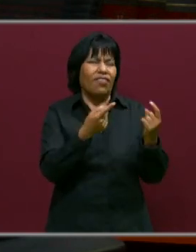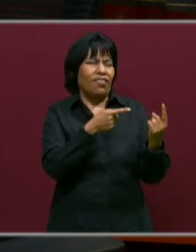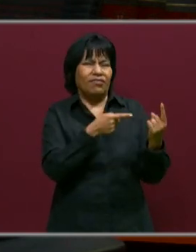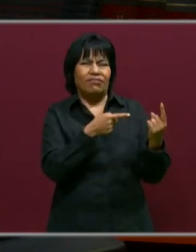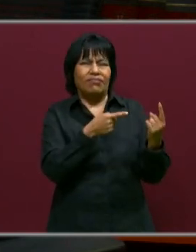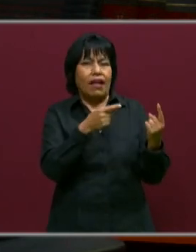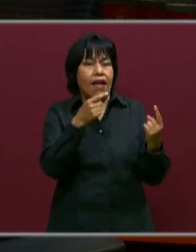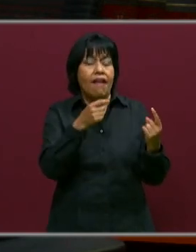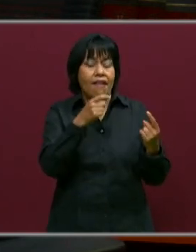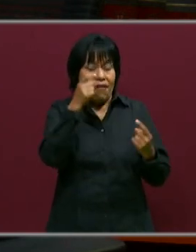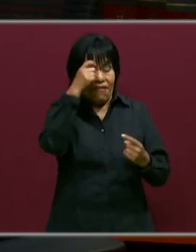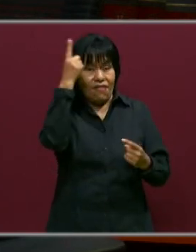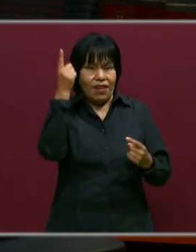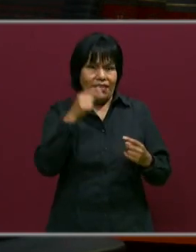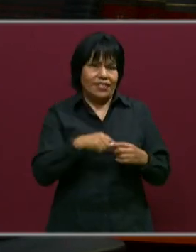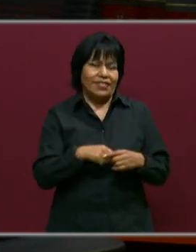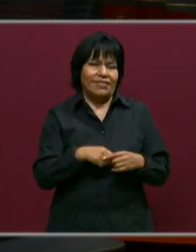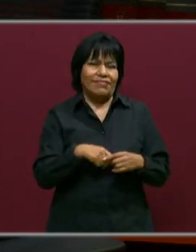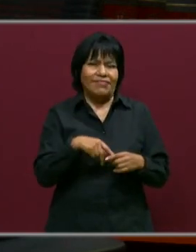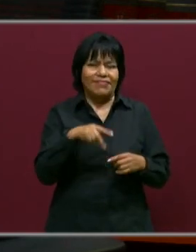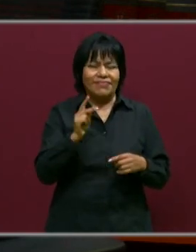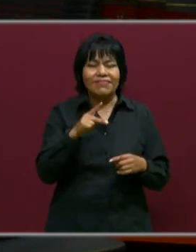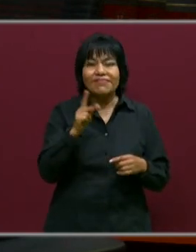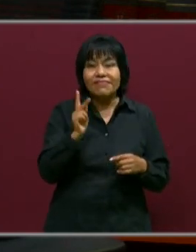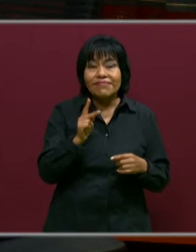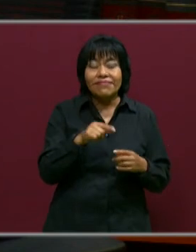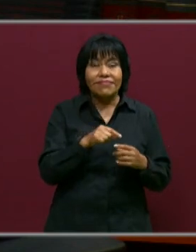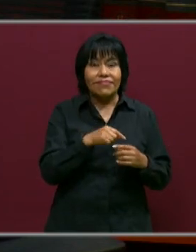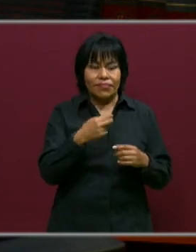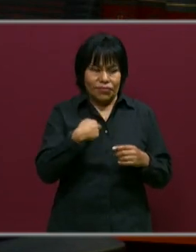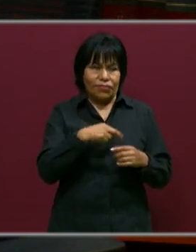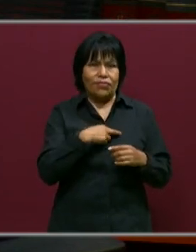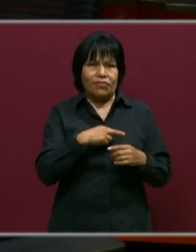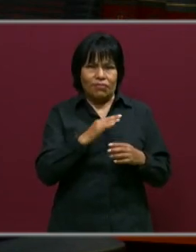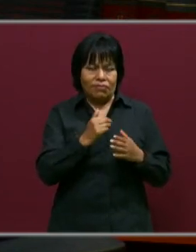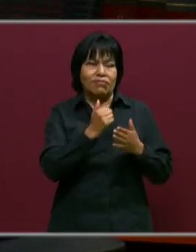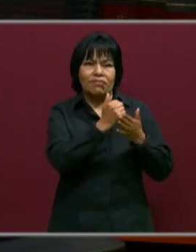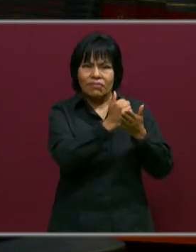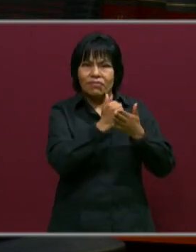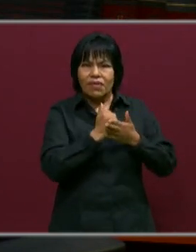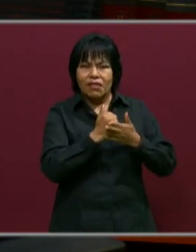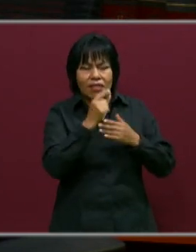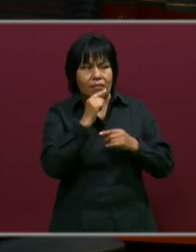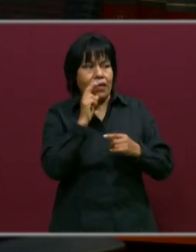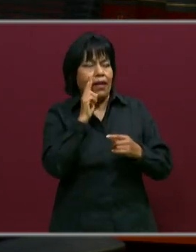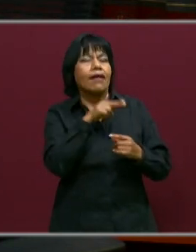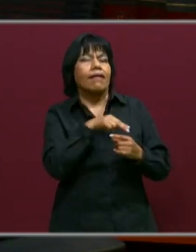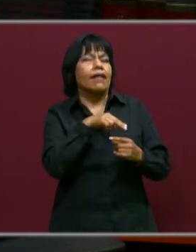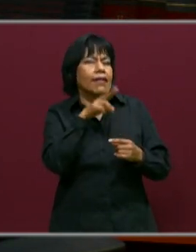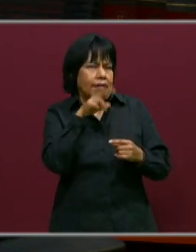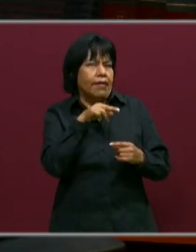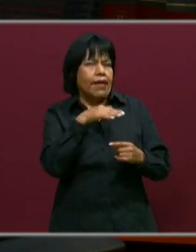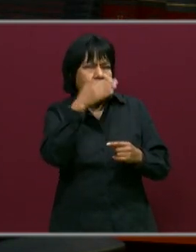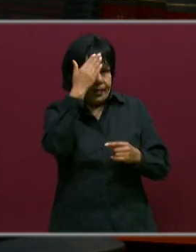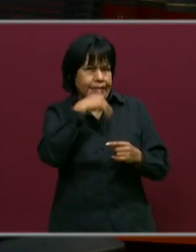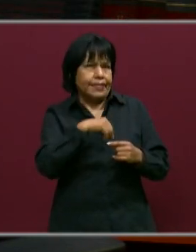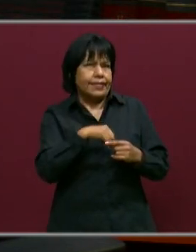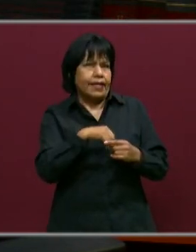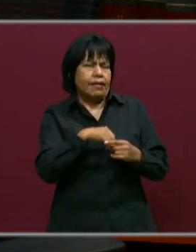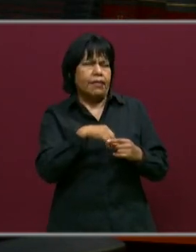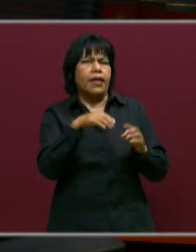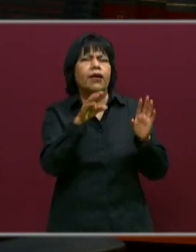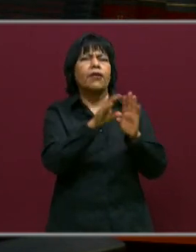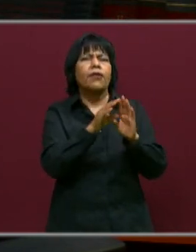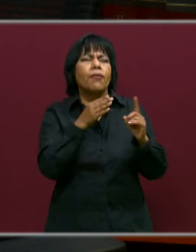Entonces, algo tan simple con lo que contamos en nuestra casa, pero que a nosotros sí nos ayuda para comprobar hasta cierto punto el